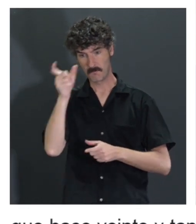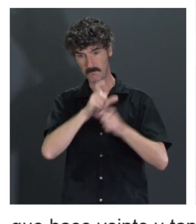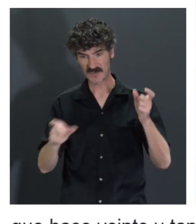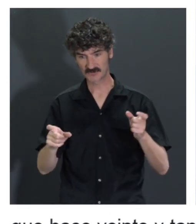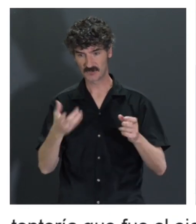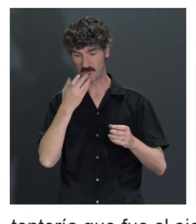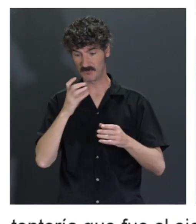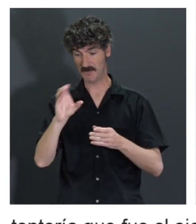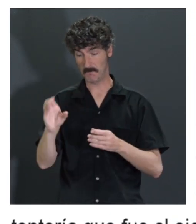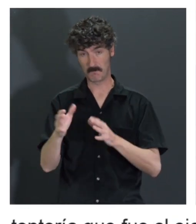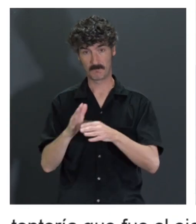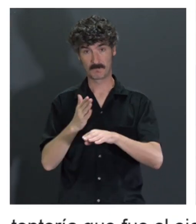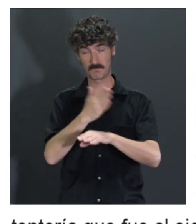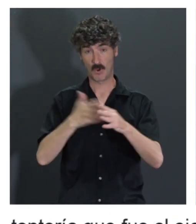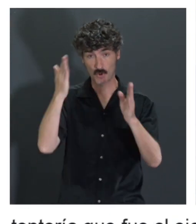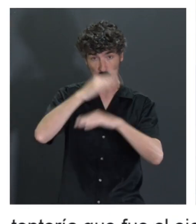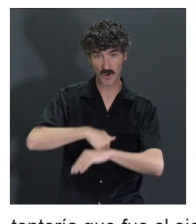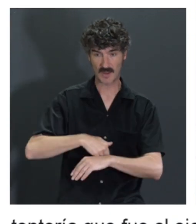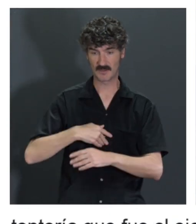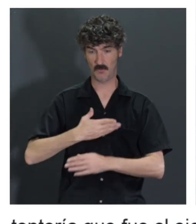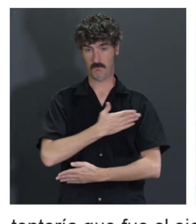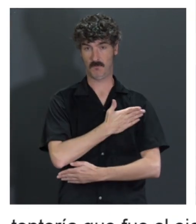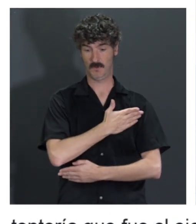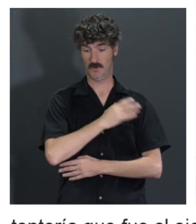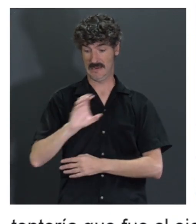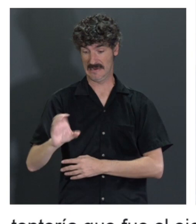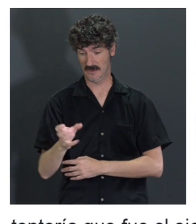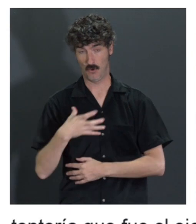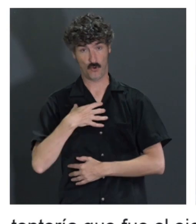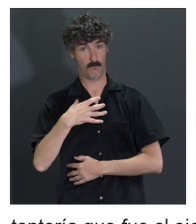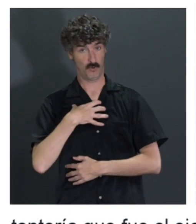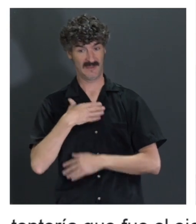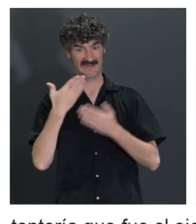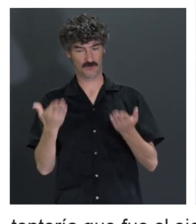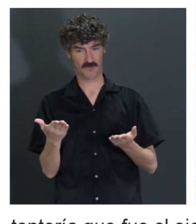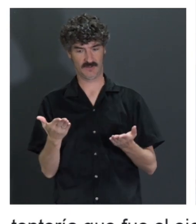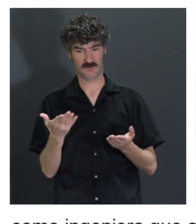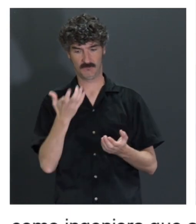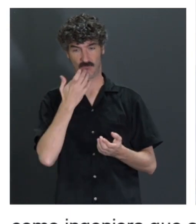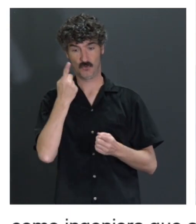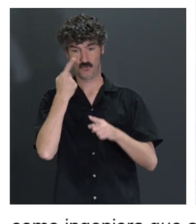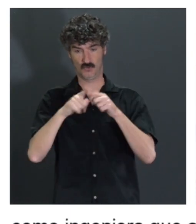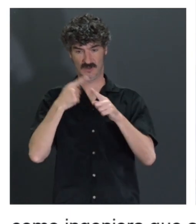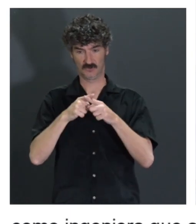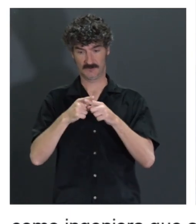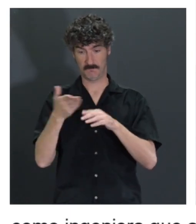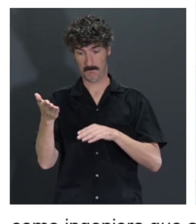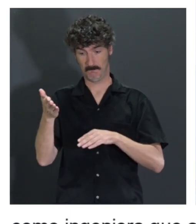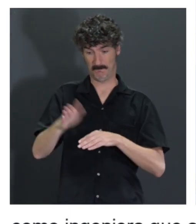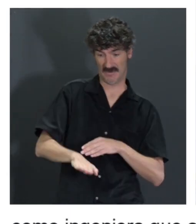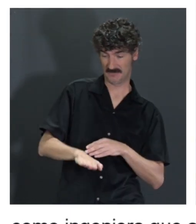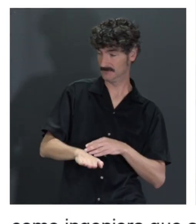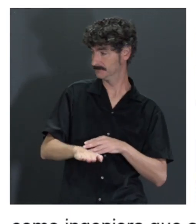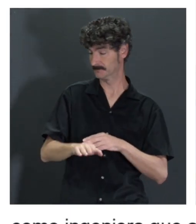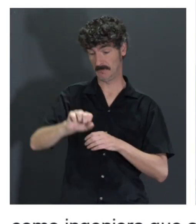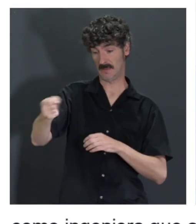que no tengan mano, que estoy yo con el brazo en cabestrillo, tal, que no voy a poder abrir la puerta. En cambio, si tienes una cosa con un palito, ¿no? Pues como es